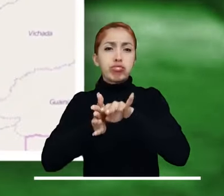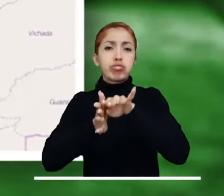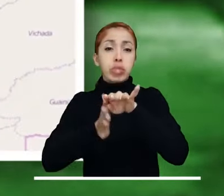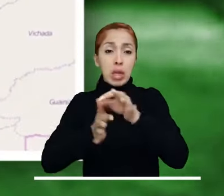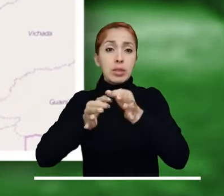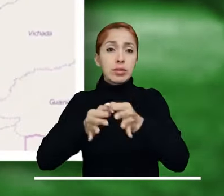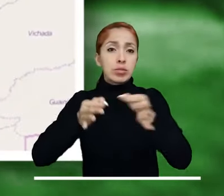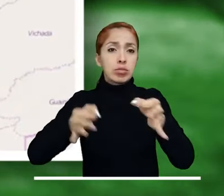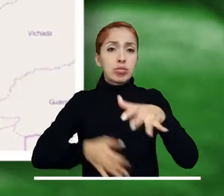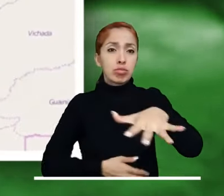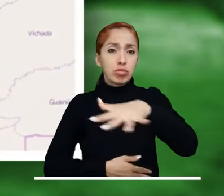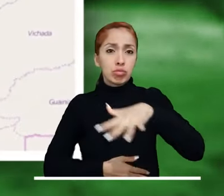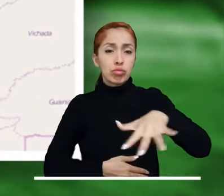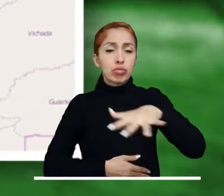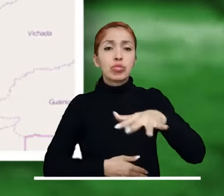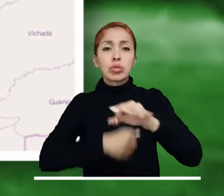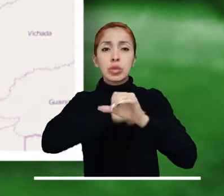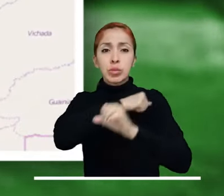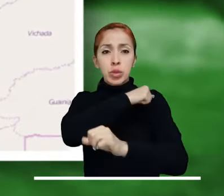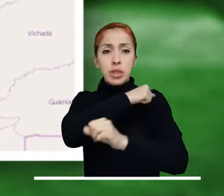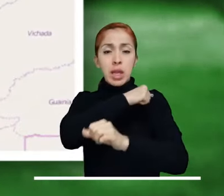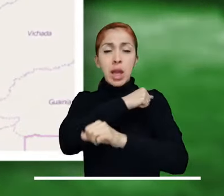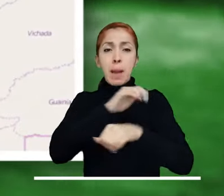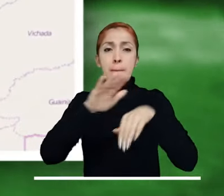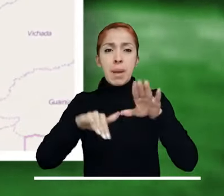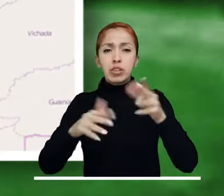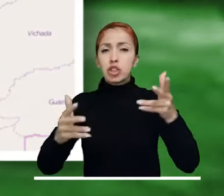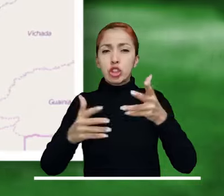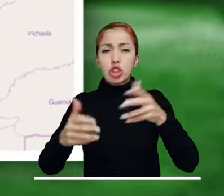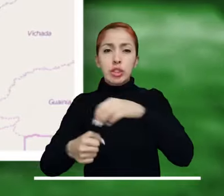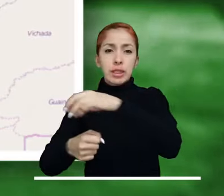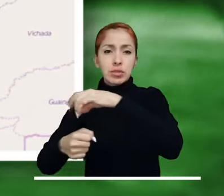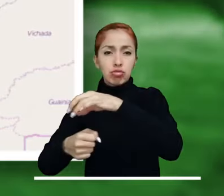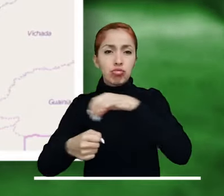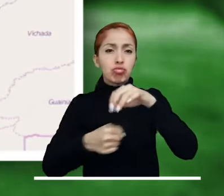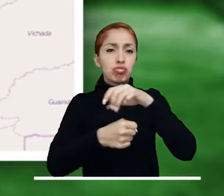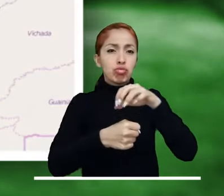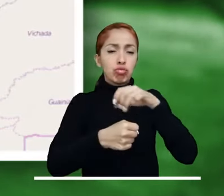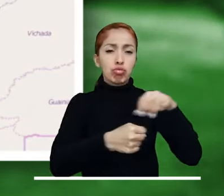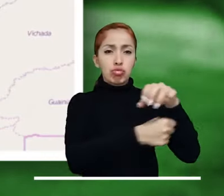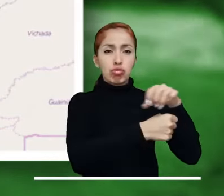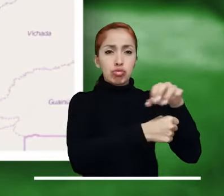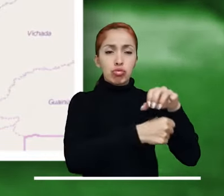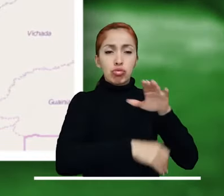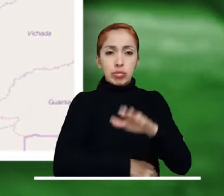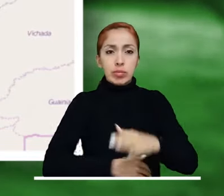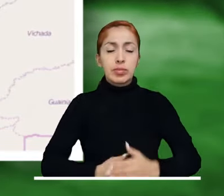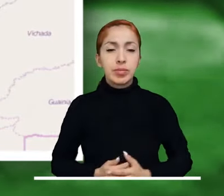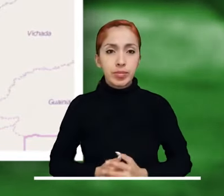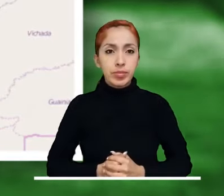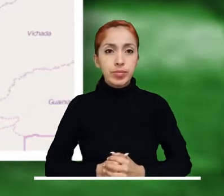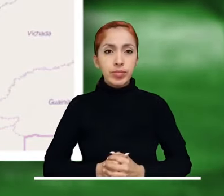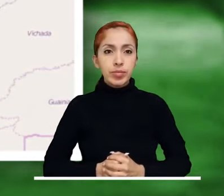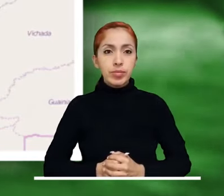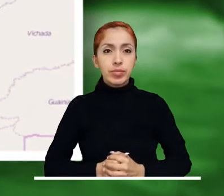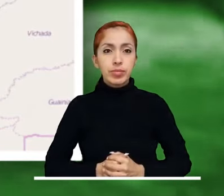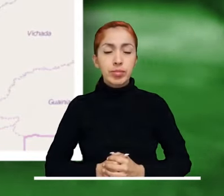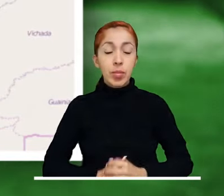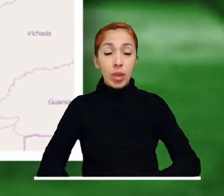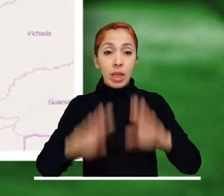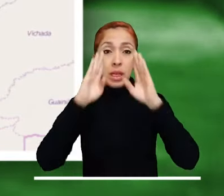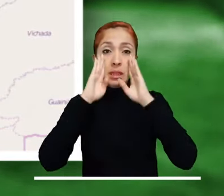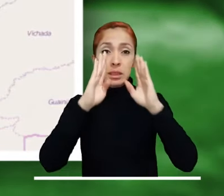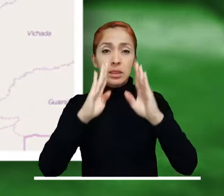Alerta roja por las inundaciones registradas en Duitama, Boyacá, particularmente en los barrios Centro,